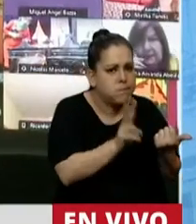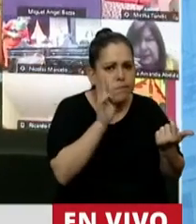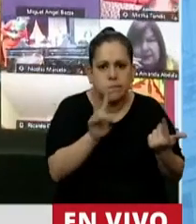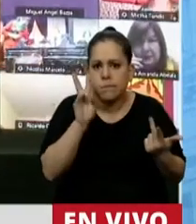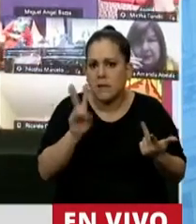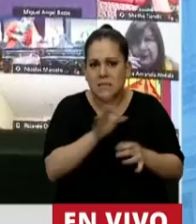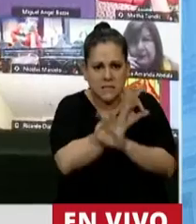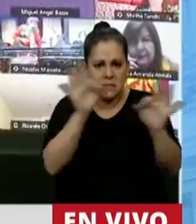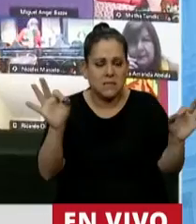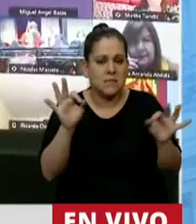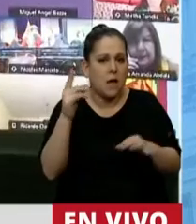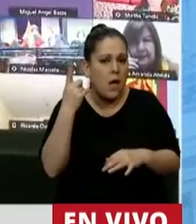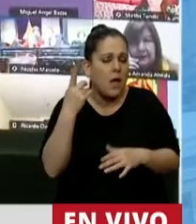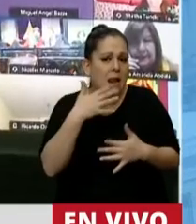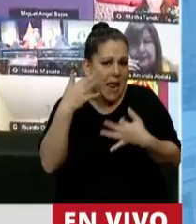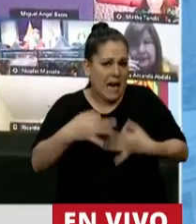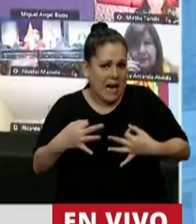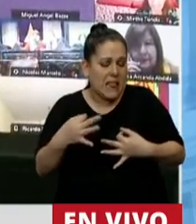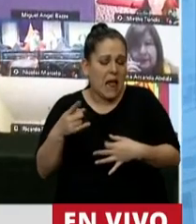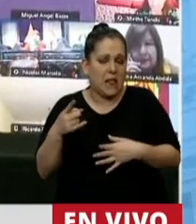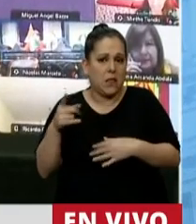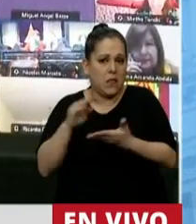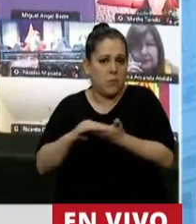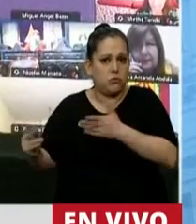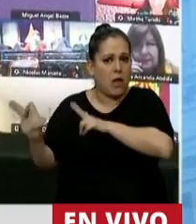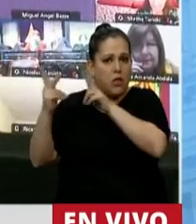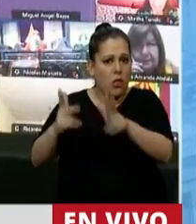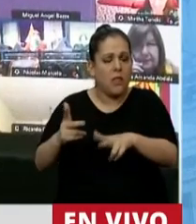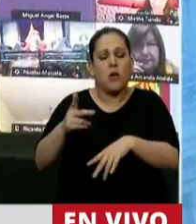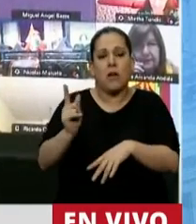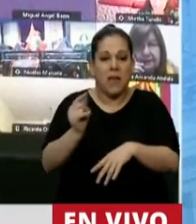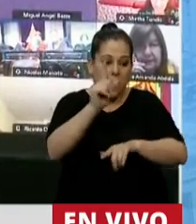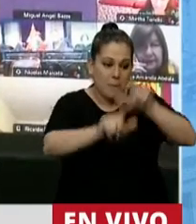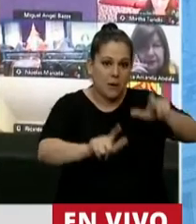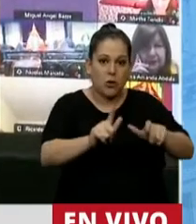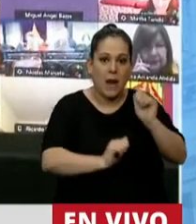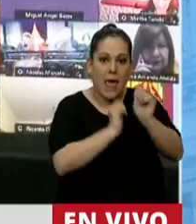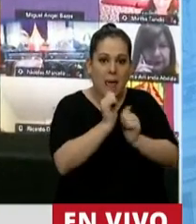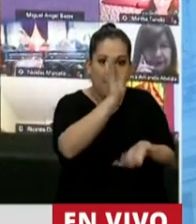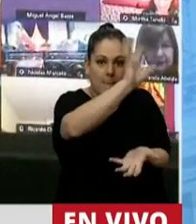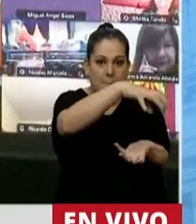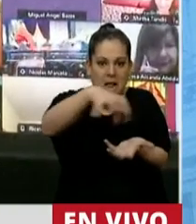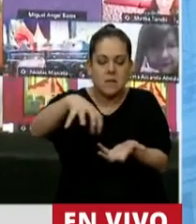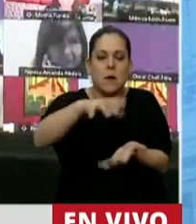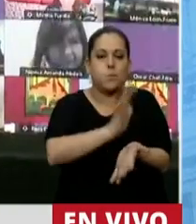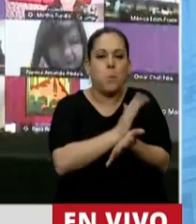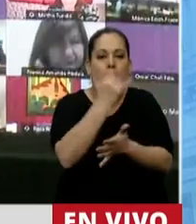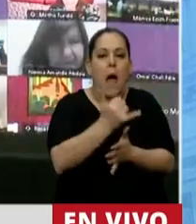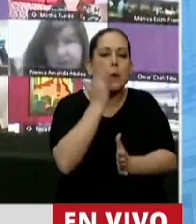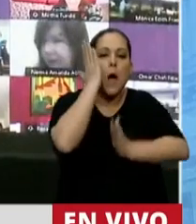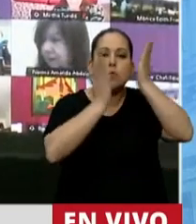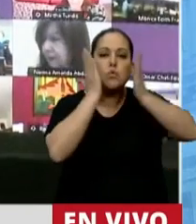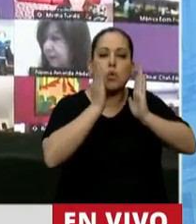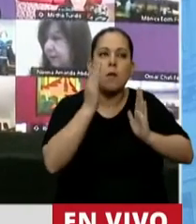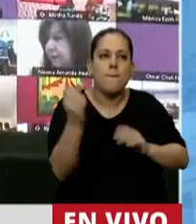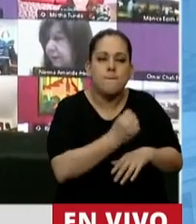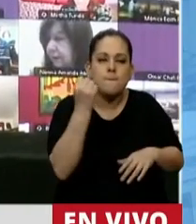quizás el único error que ha tenido fue haber tenido un gran sueño y haber invertido en una Argentina que le daba las posibilidades